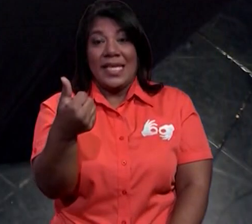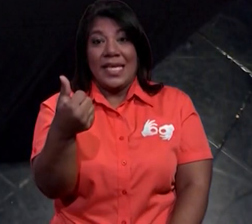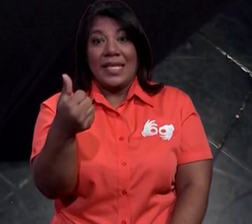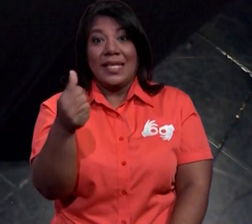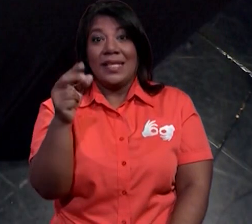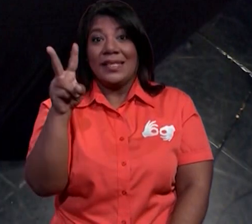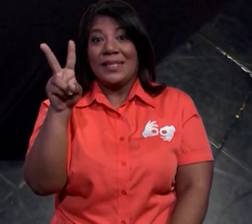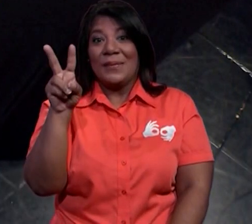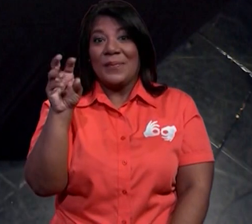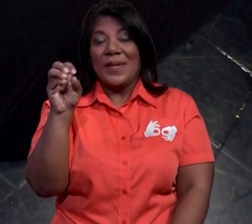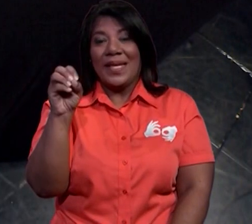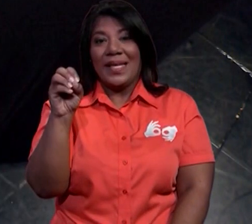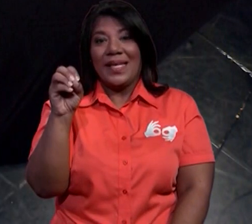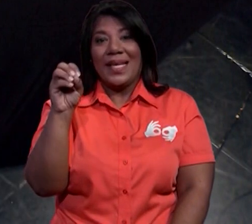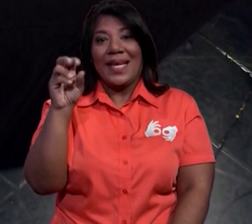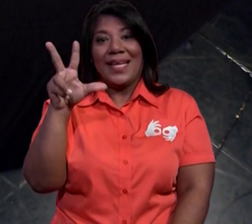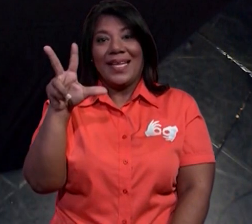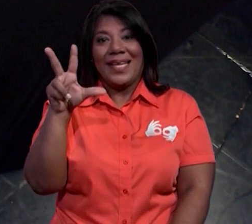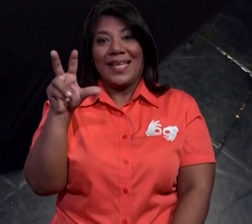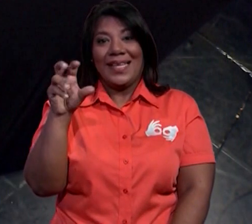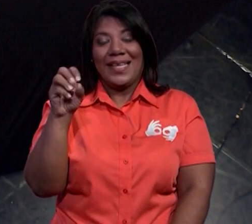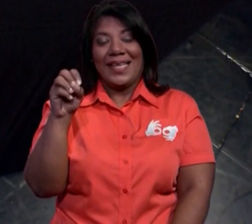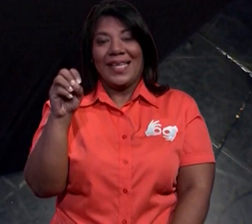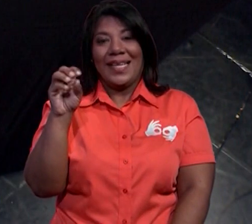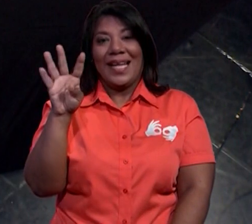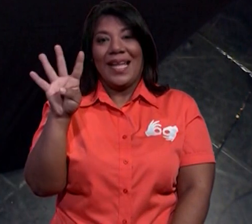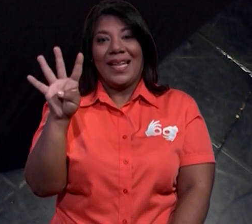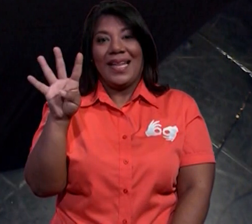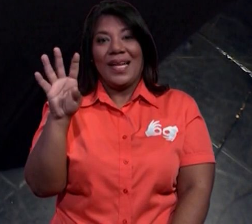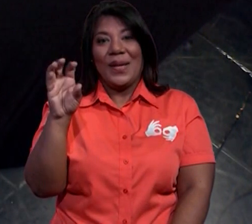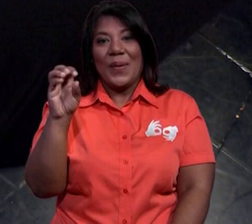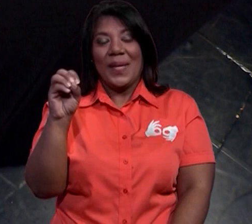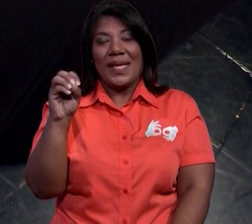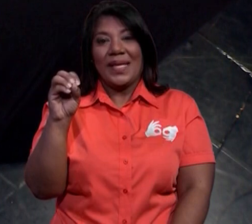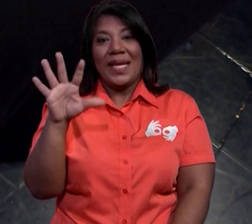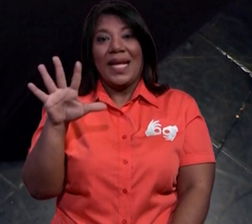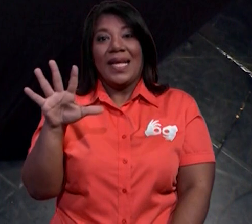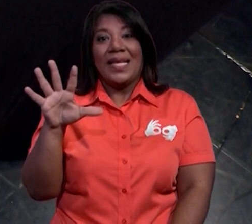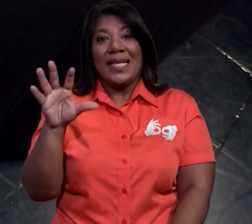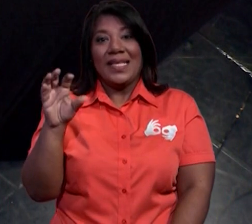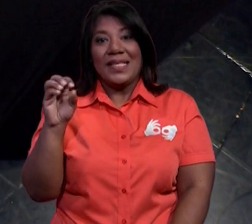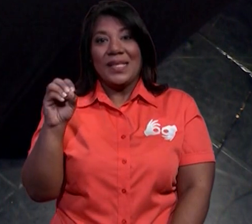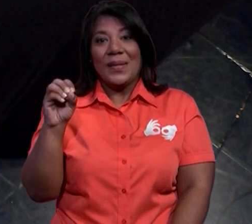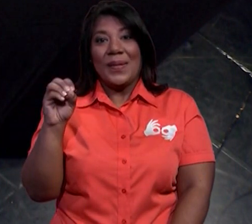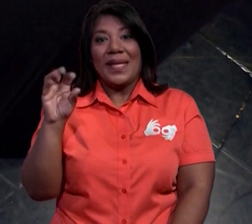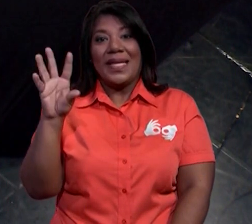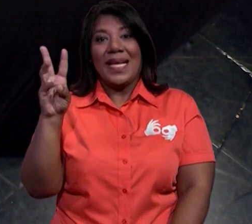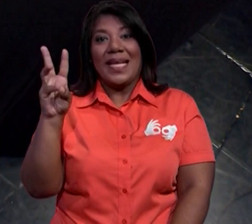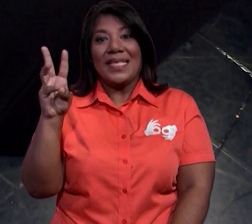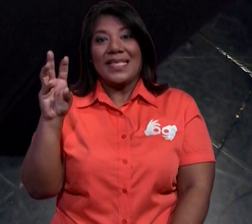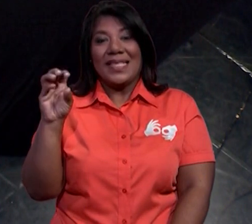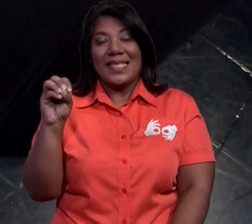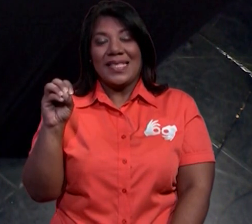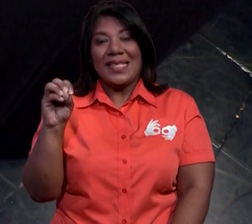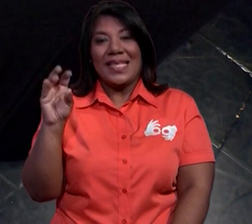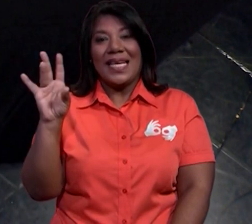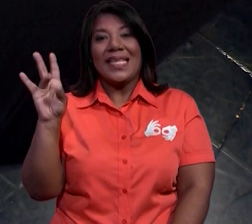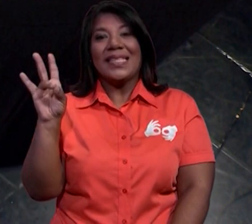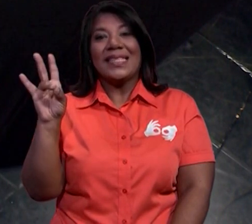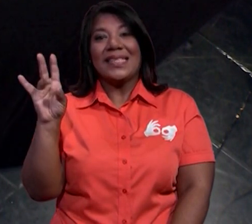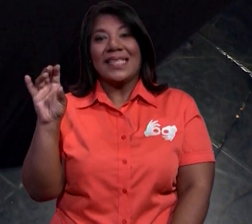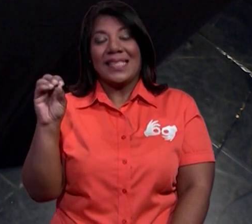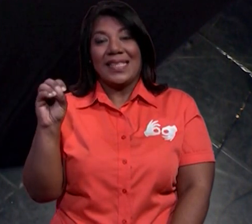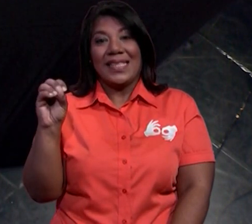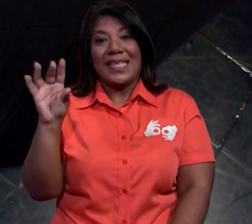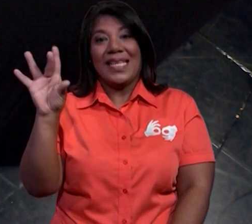del 20, del 30, del 40, del 50, del 60, del 70,